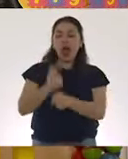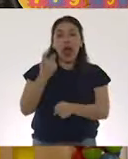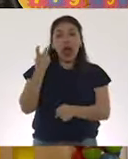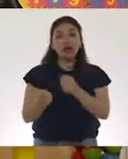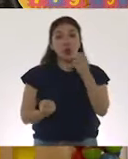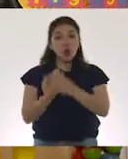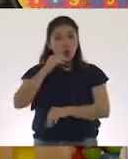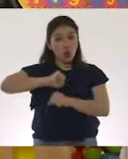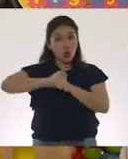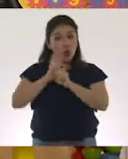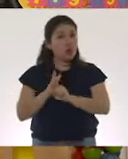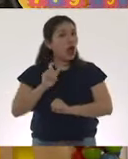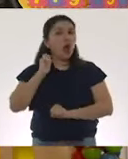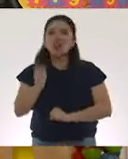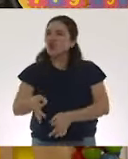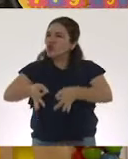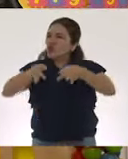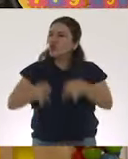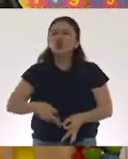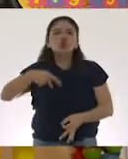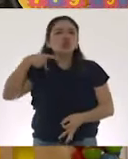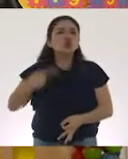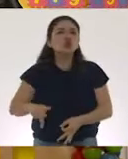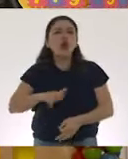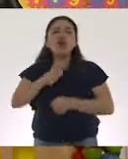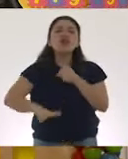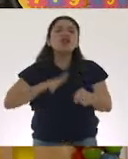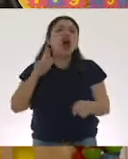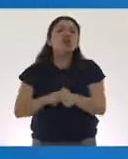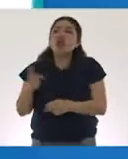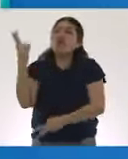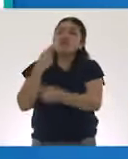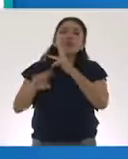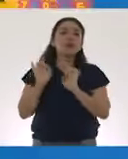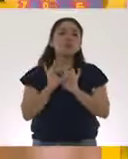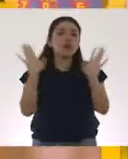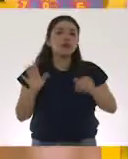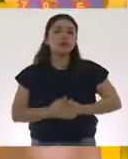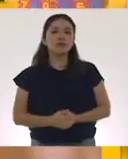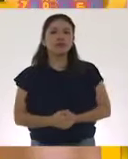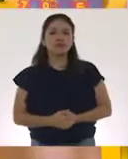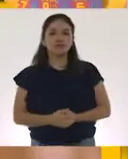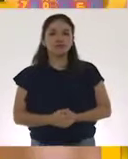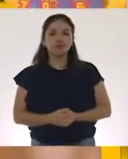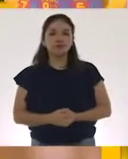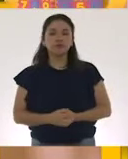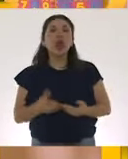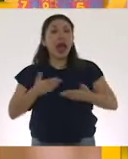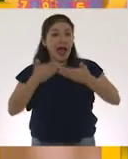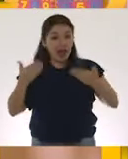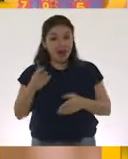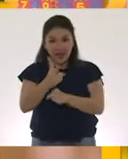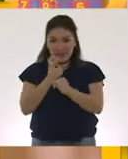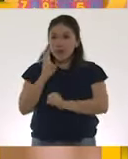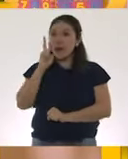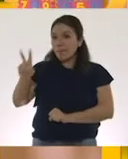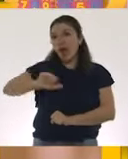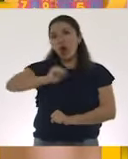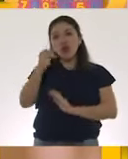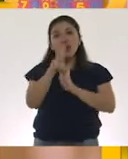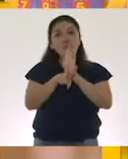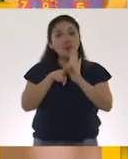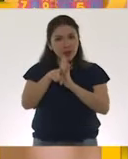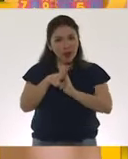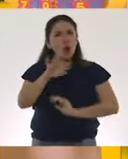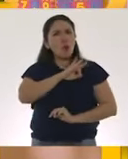coronavirus es puramente creado por la naturaleza. Ahora les invito a ver el siguiente video en